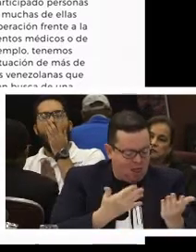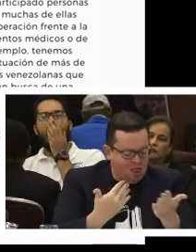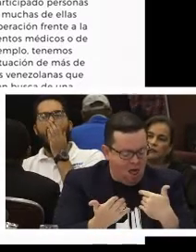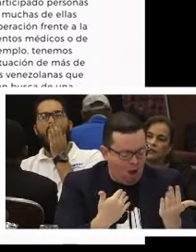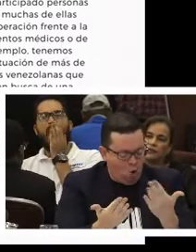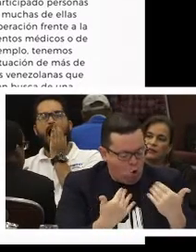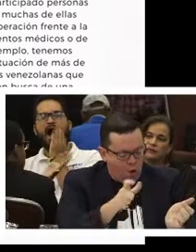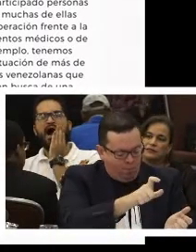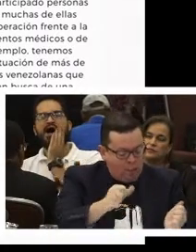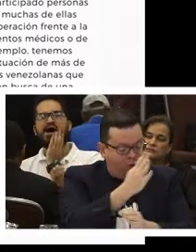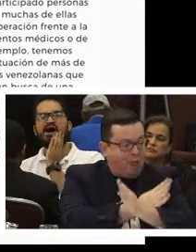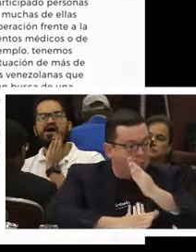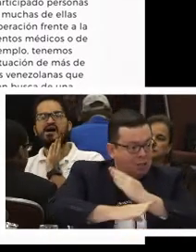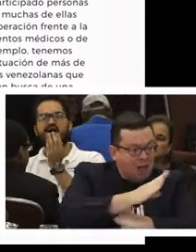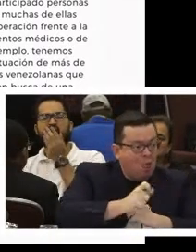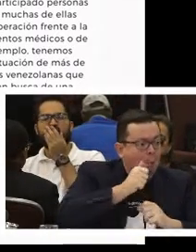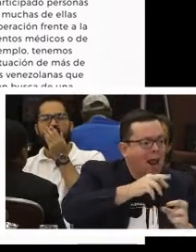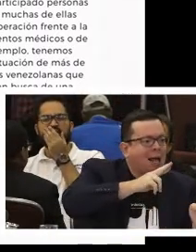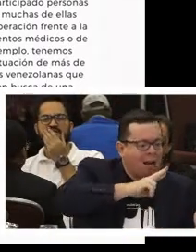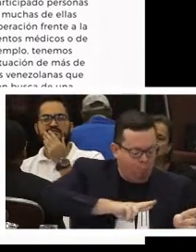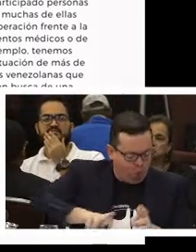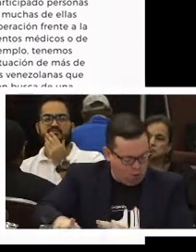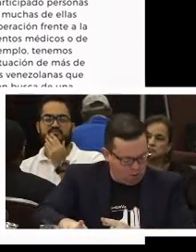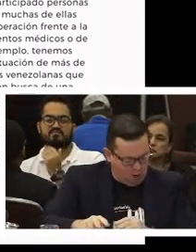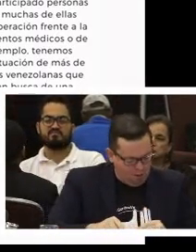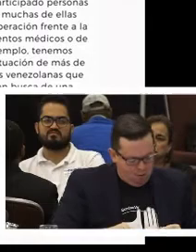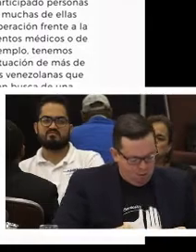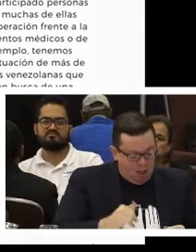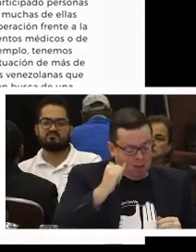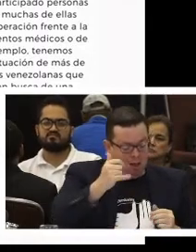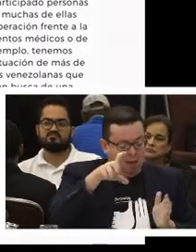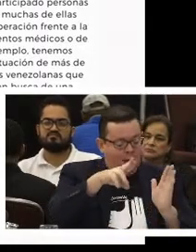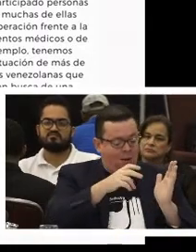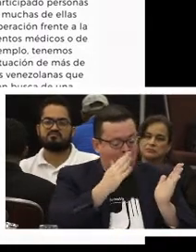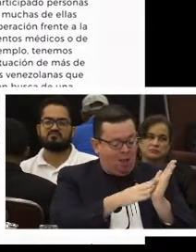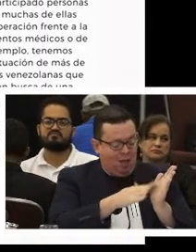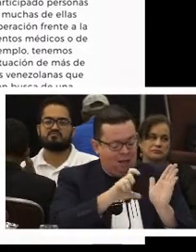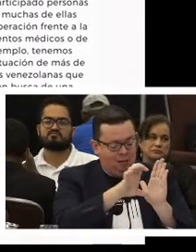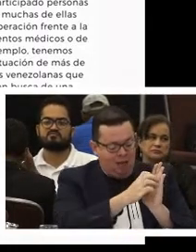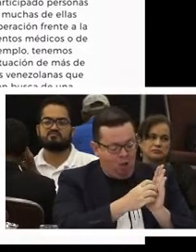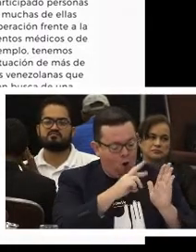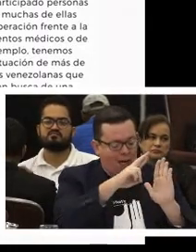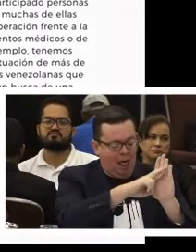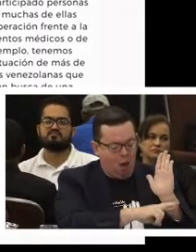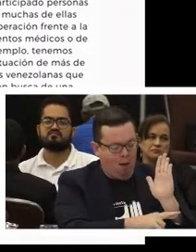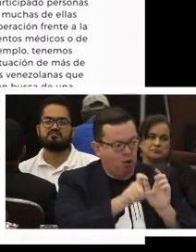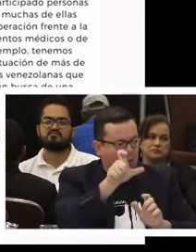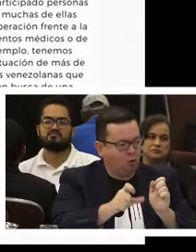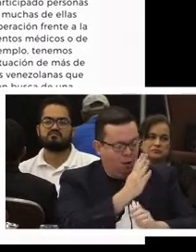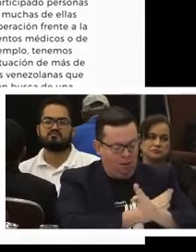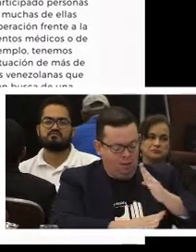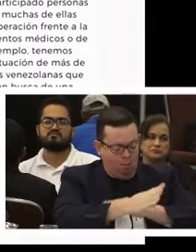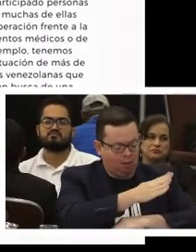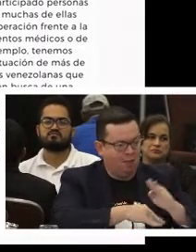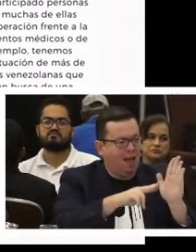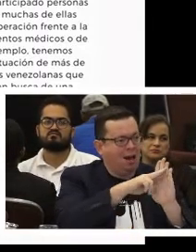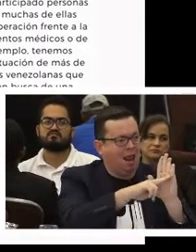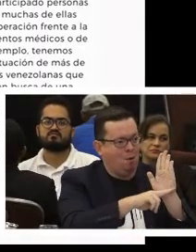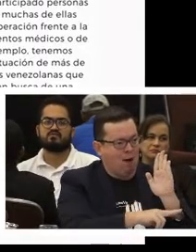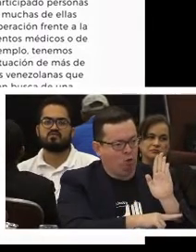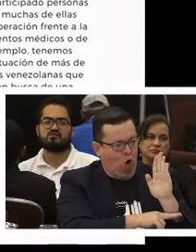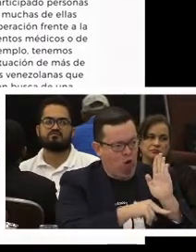donde vivir, duermen dentro de esta institución social que les ha abierto las puertas. Así que queremos pedirle al Estado